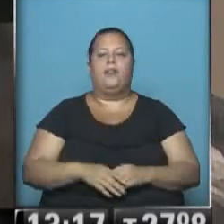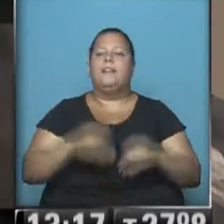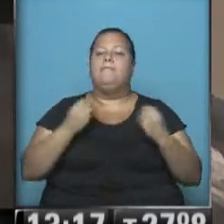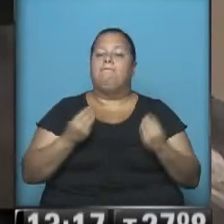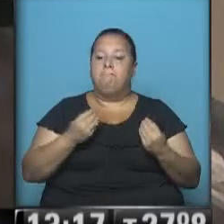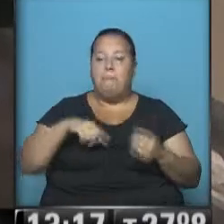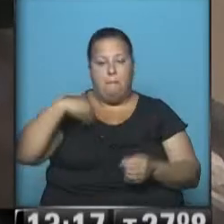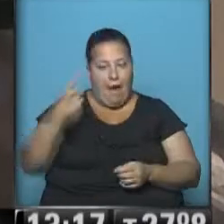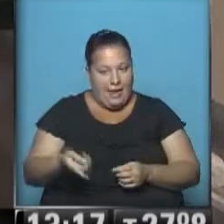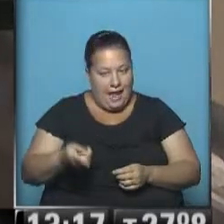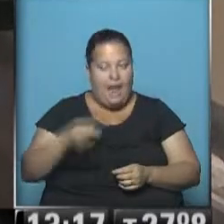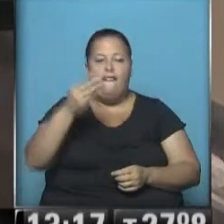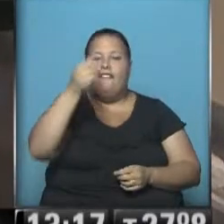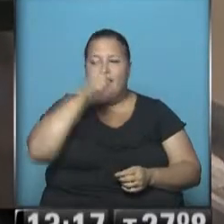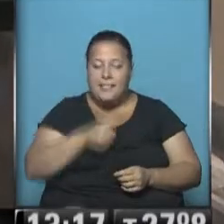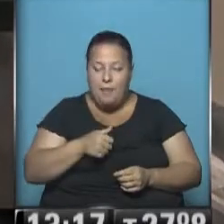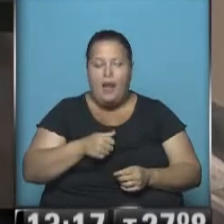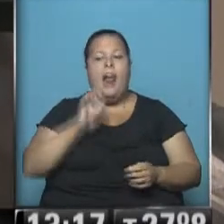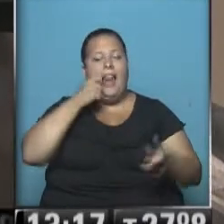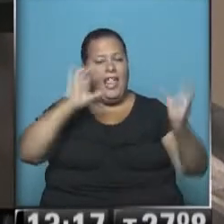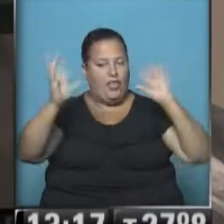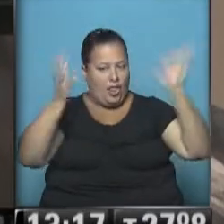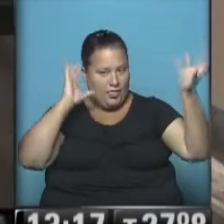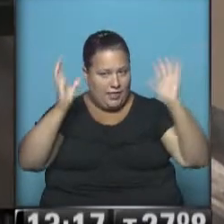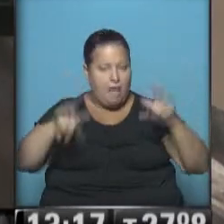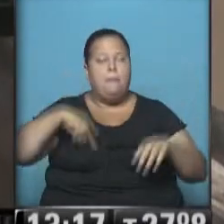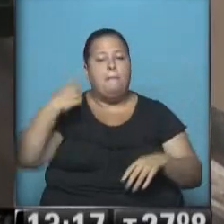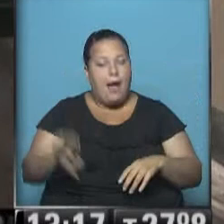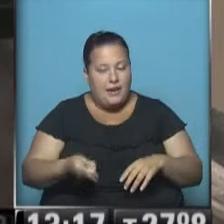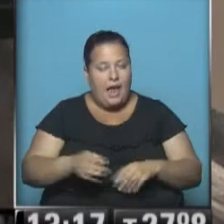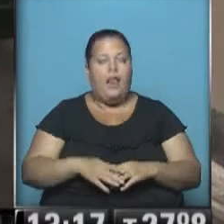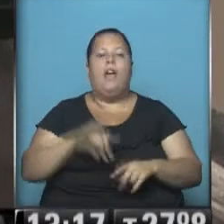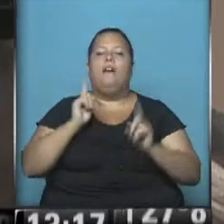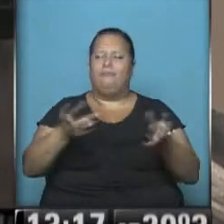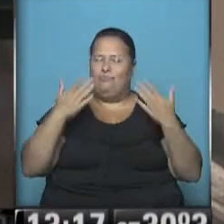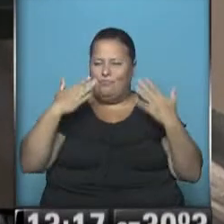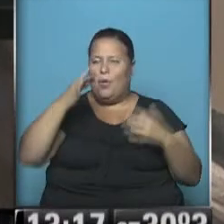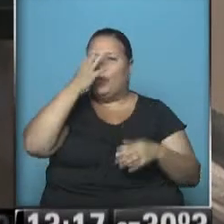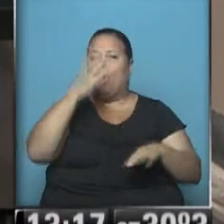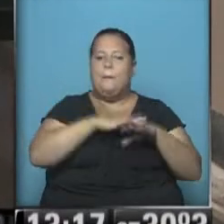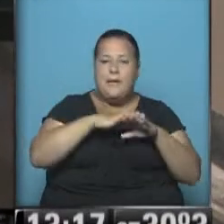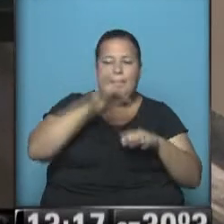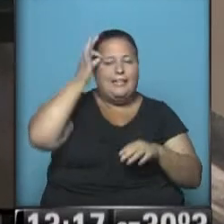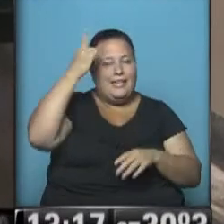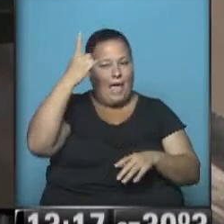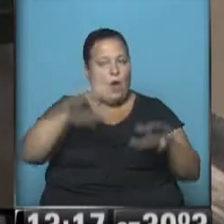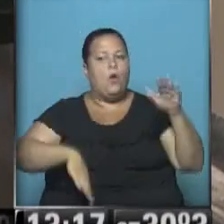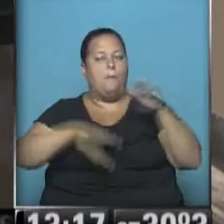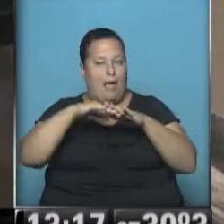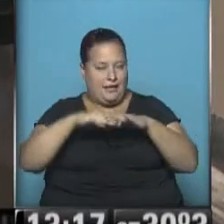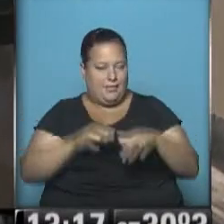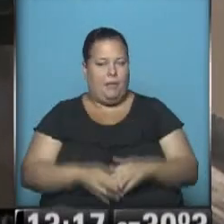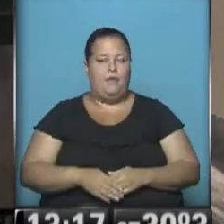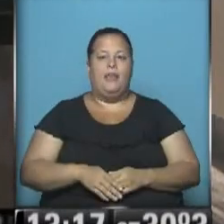sucederá mañana y el fin de semana? Buenas condiciones meteorológicas mañana con la continuidad de calor. 24, la mínima, 31 grados será la temperatura